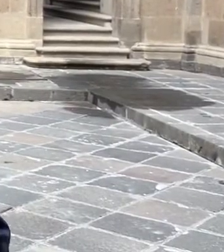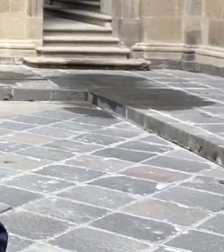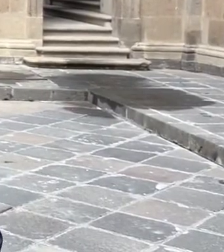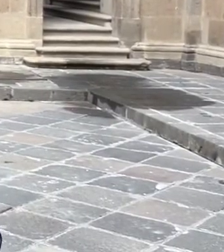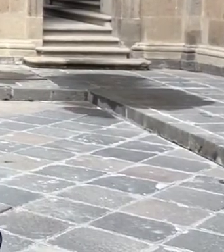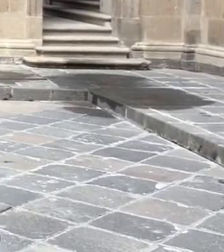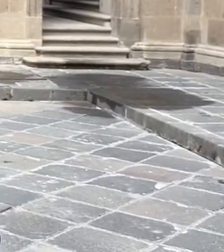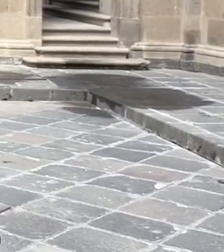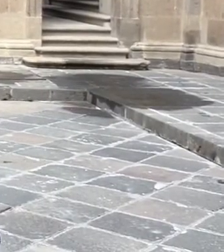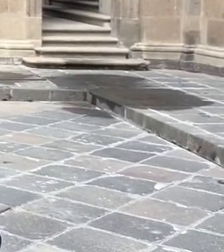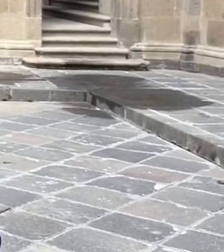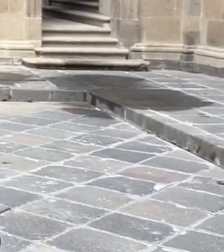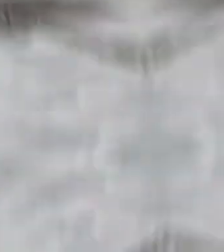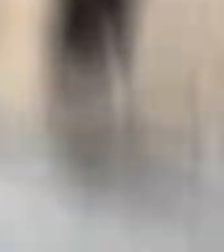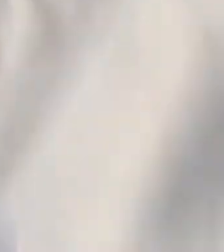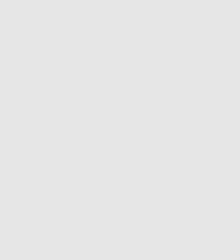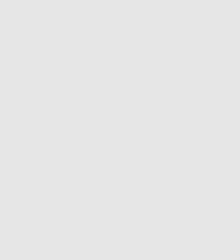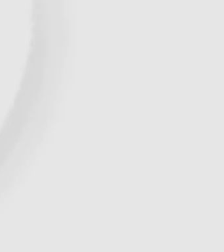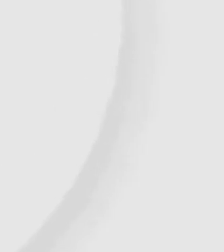Molina.